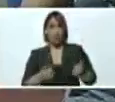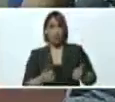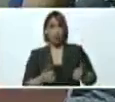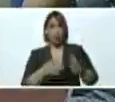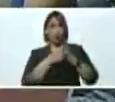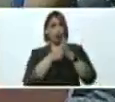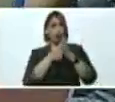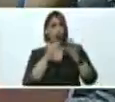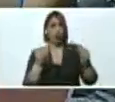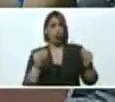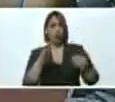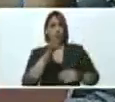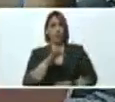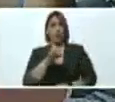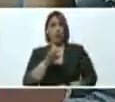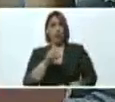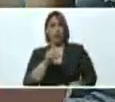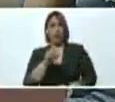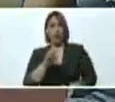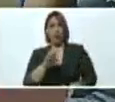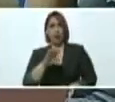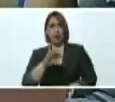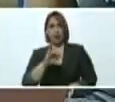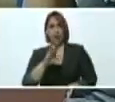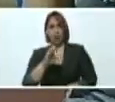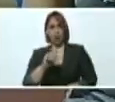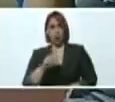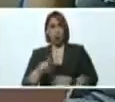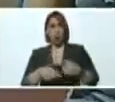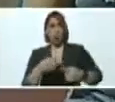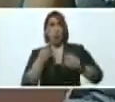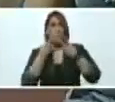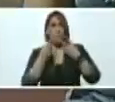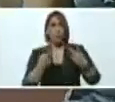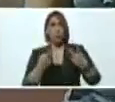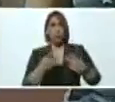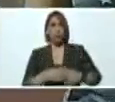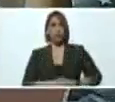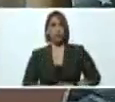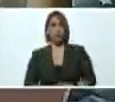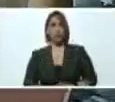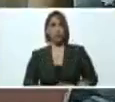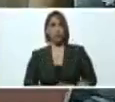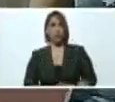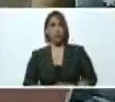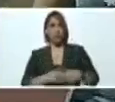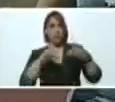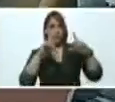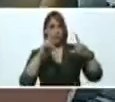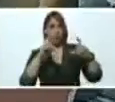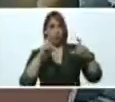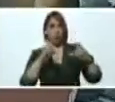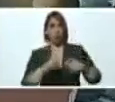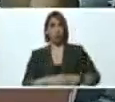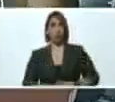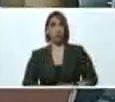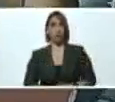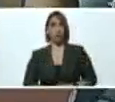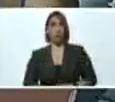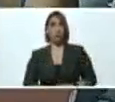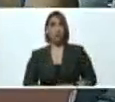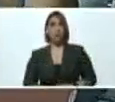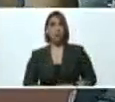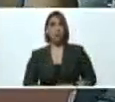lo de Federico Quirós, que fue que la decretaron zona Sopi. Y esta foto se la tomó usted aquí cuando